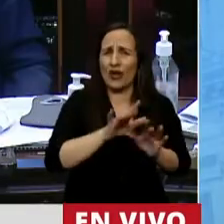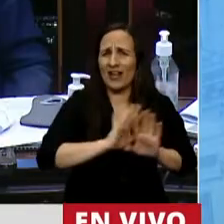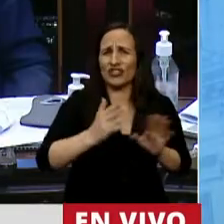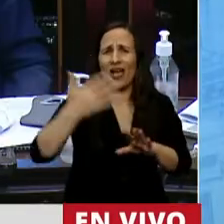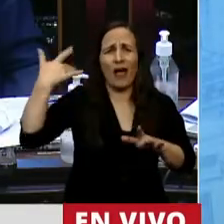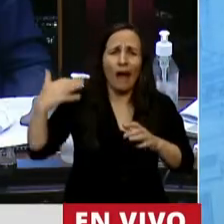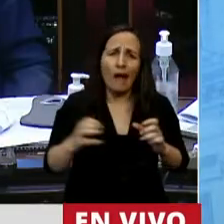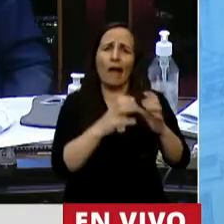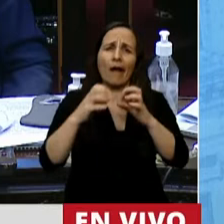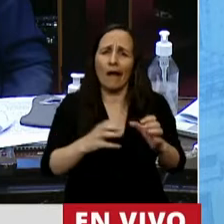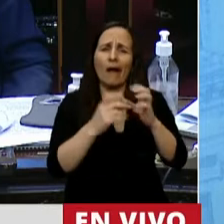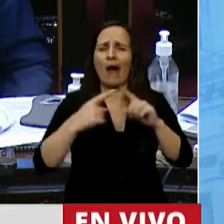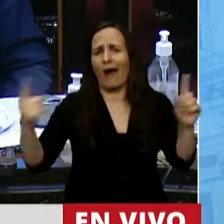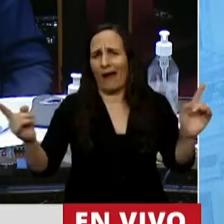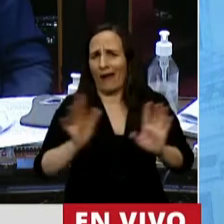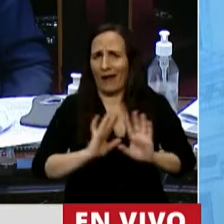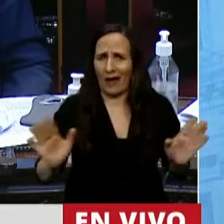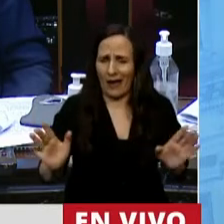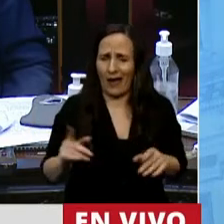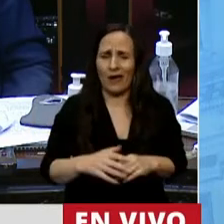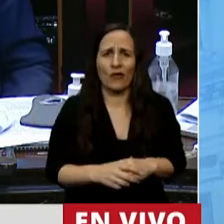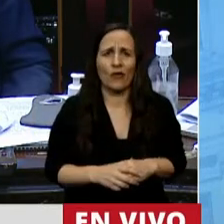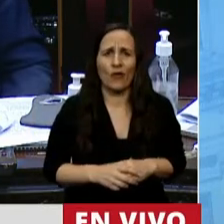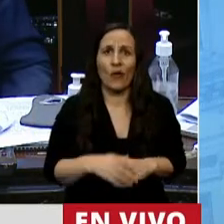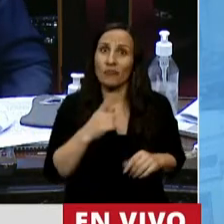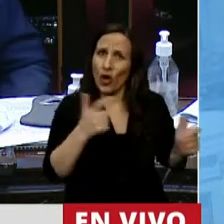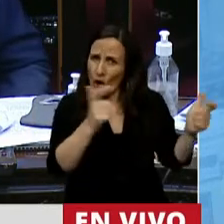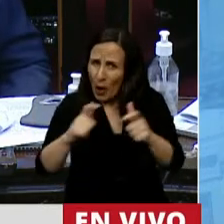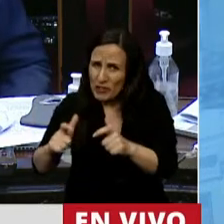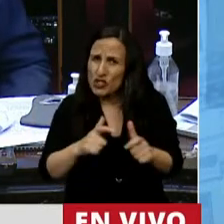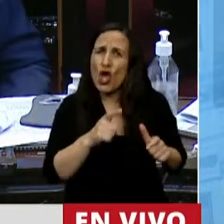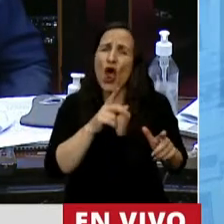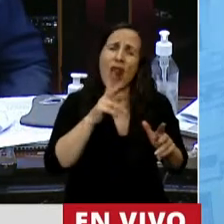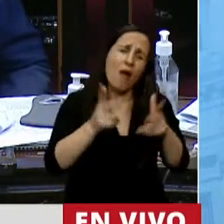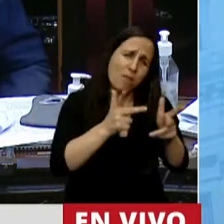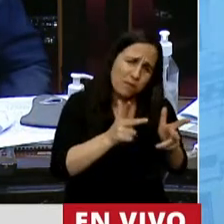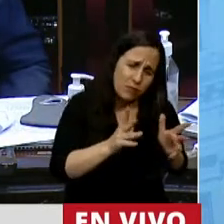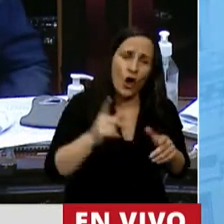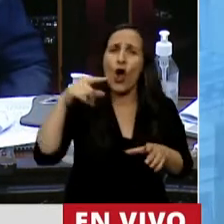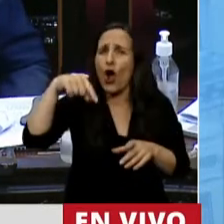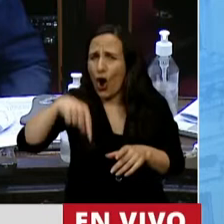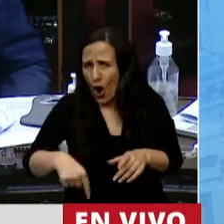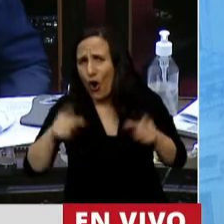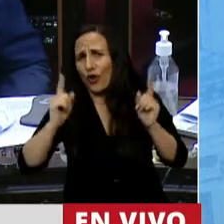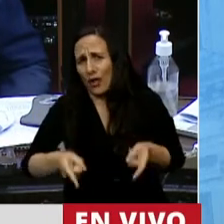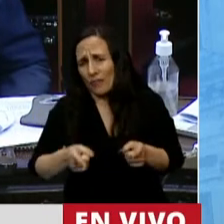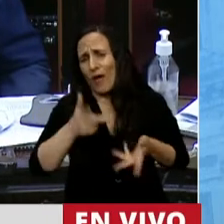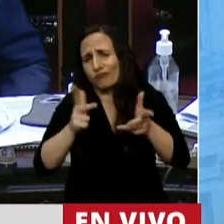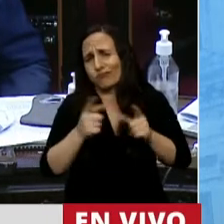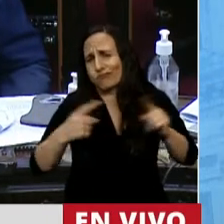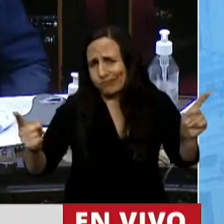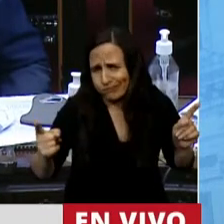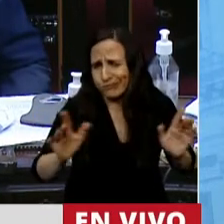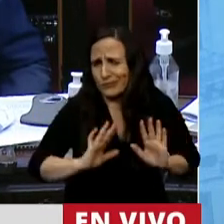debatidos, tanto en el tratamiento en comisiones de estos temas, como aquí mismo en el recinto